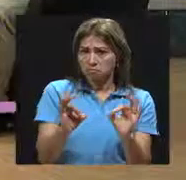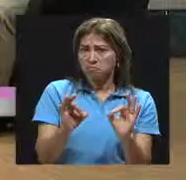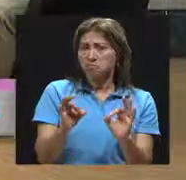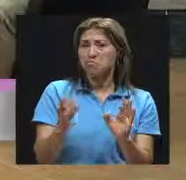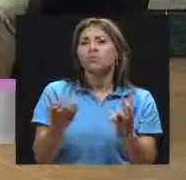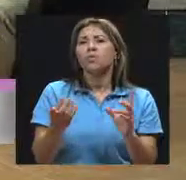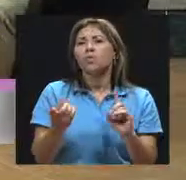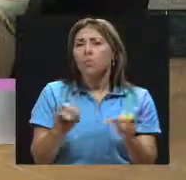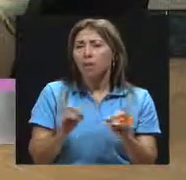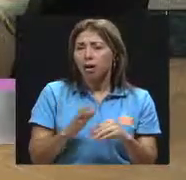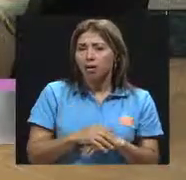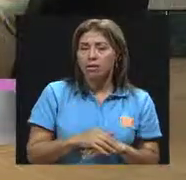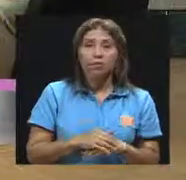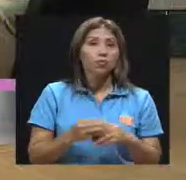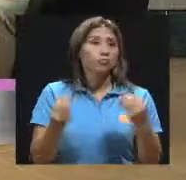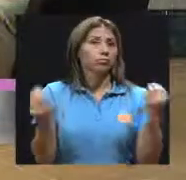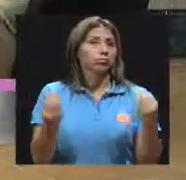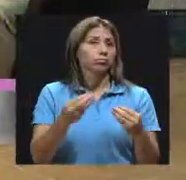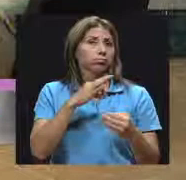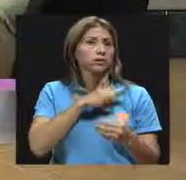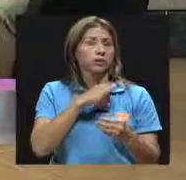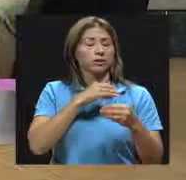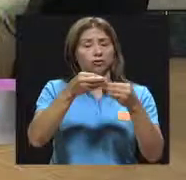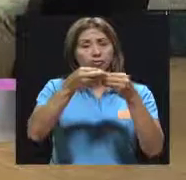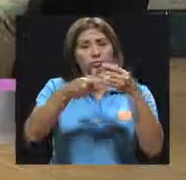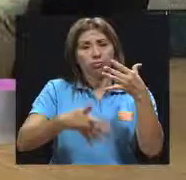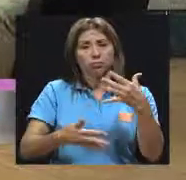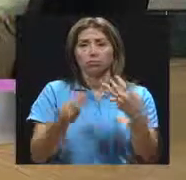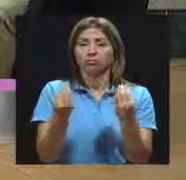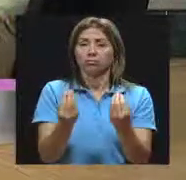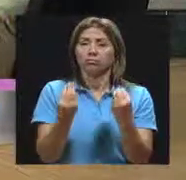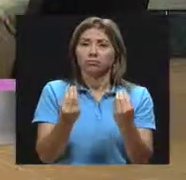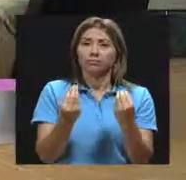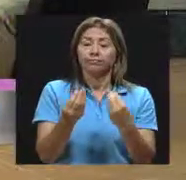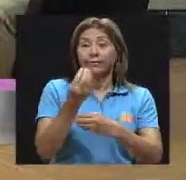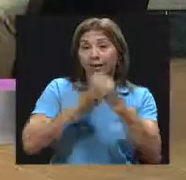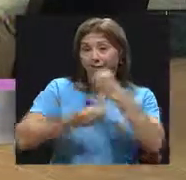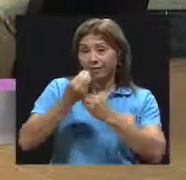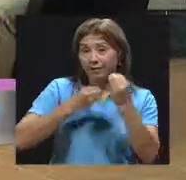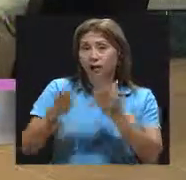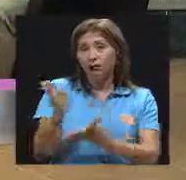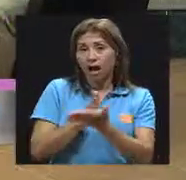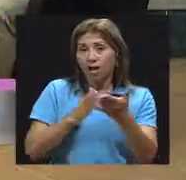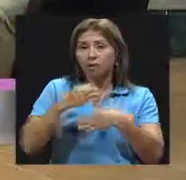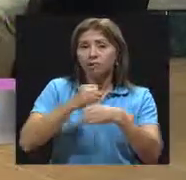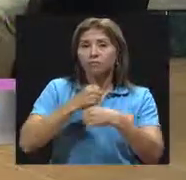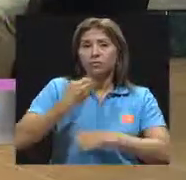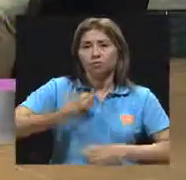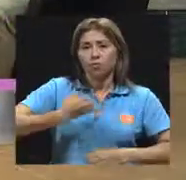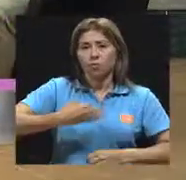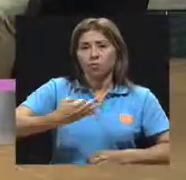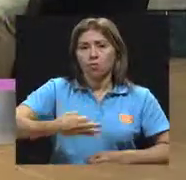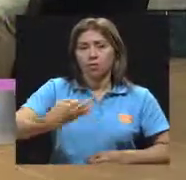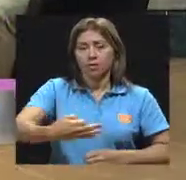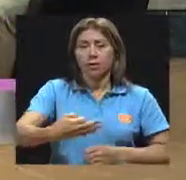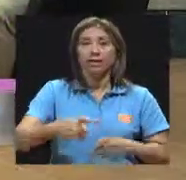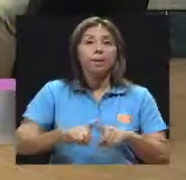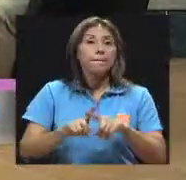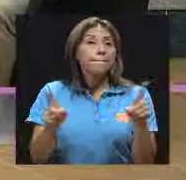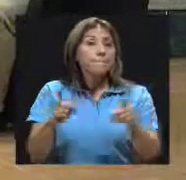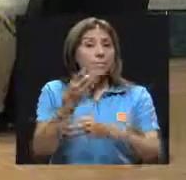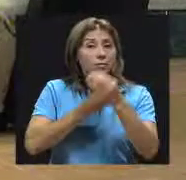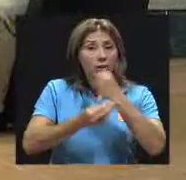muchísimos los beneficios, ¿verdad? O la alimentación es una actividad diaria, es algo cotidiano, pero es